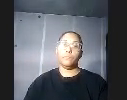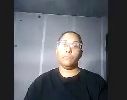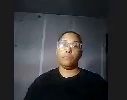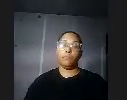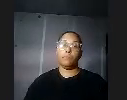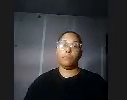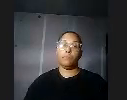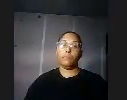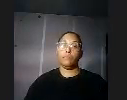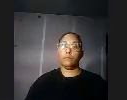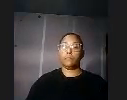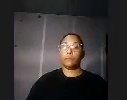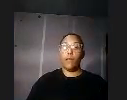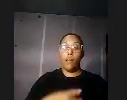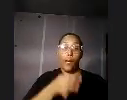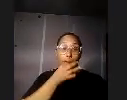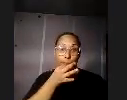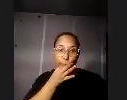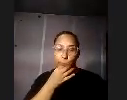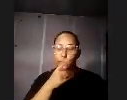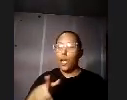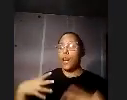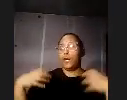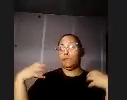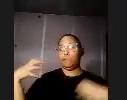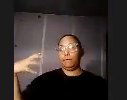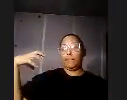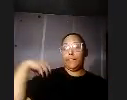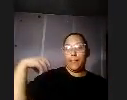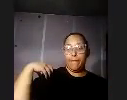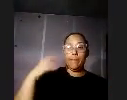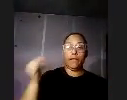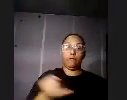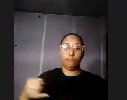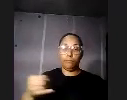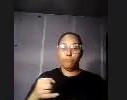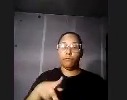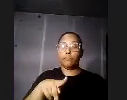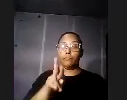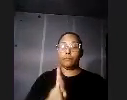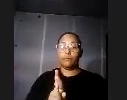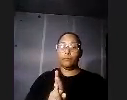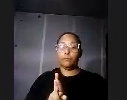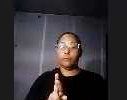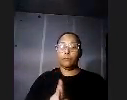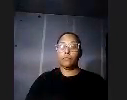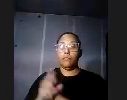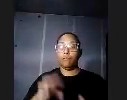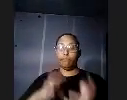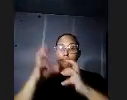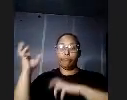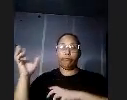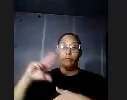Poco después de que Ashford tomara el mando del hospital en la isla de Puerto Rico fue devastada por el huracán